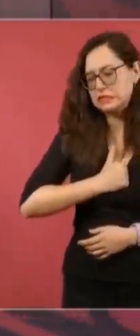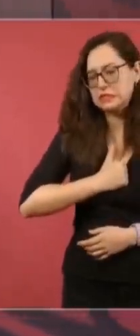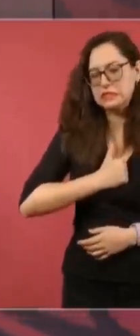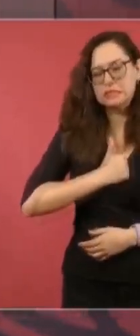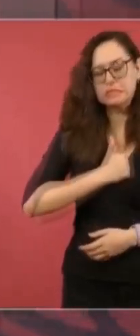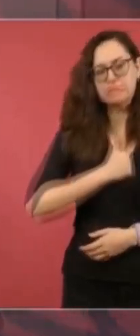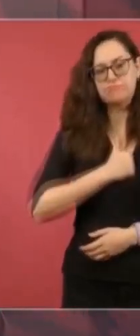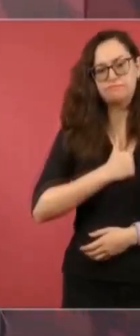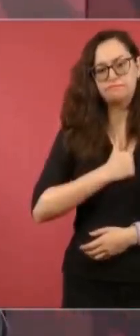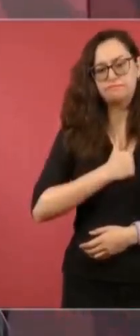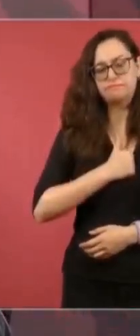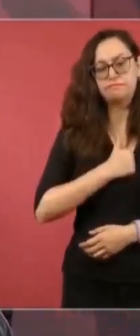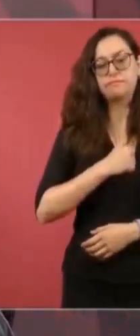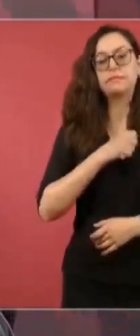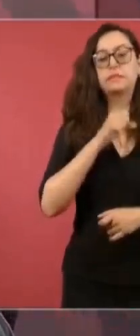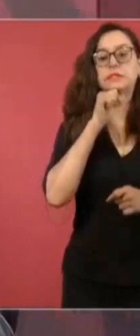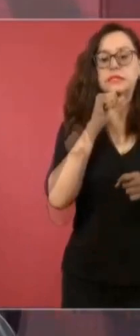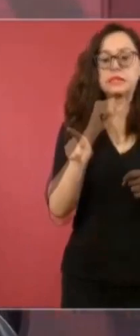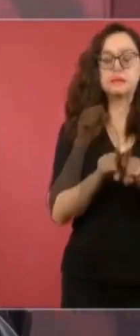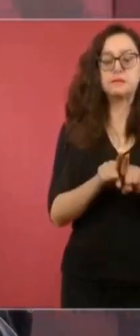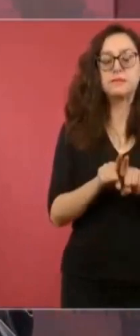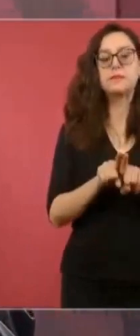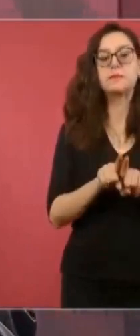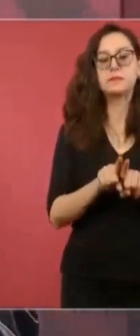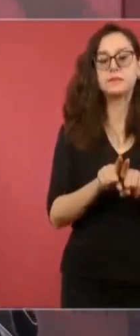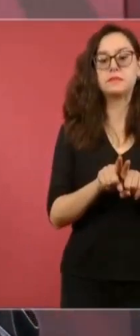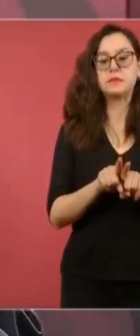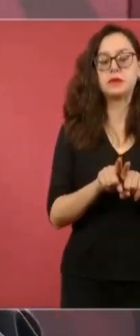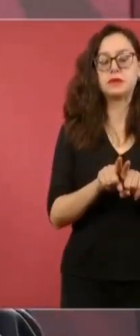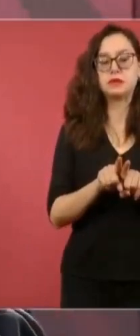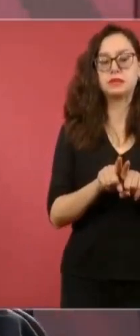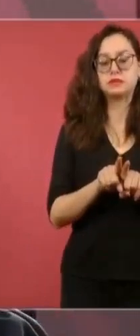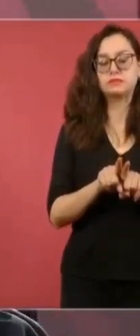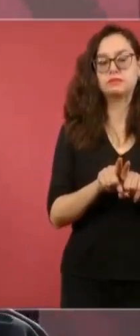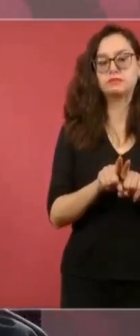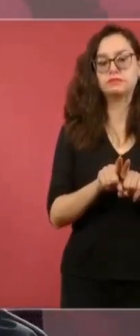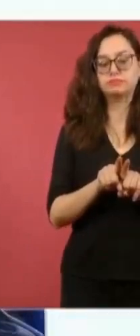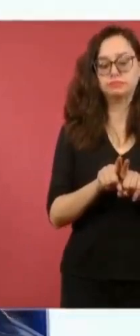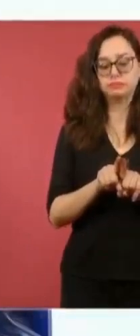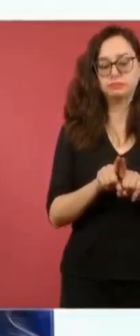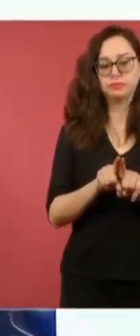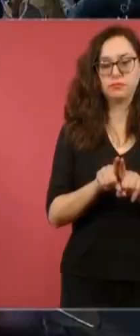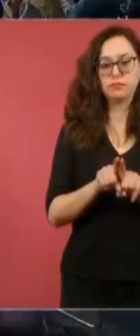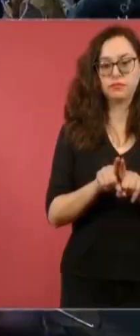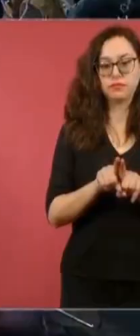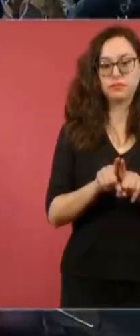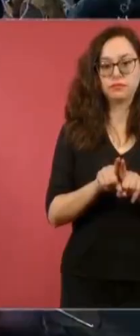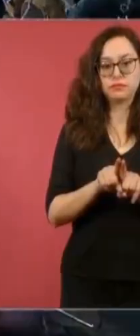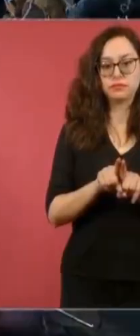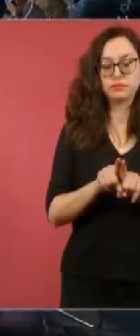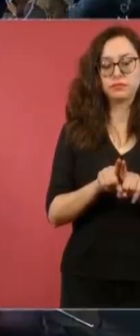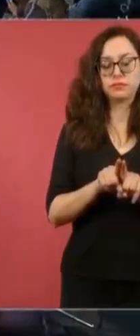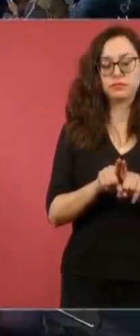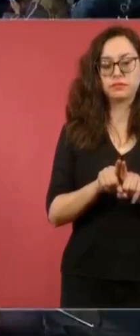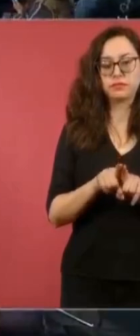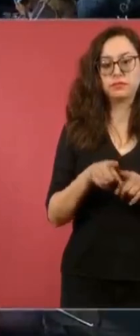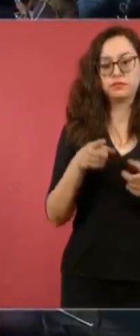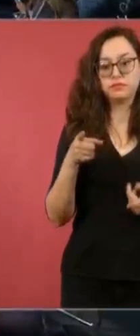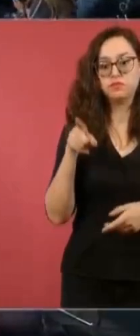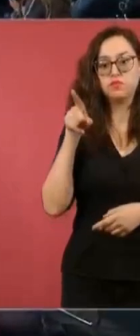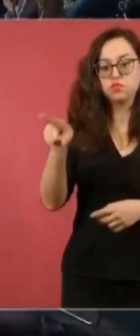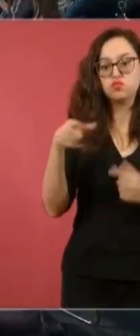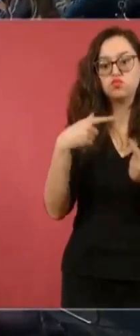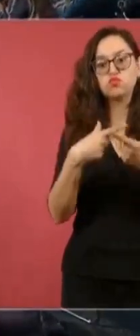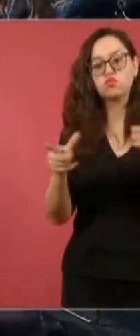mucho. También expresamos nuestra solidaridad con la organización política,